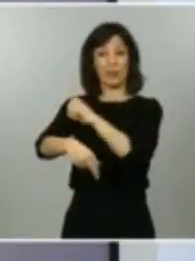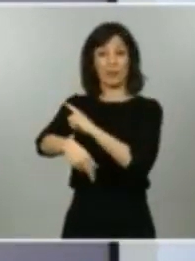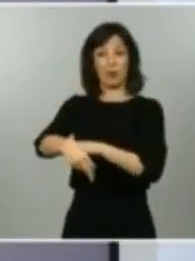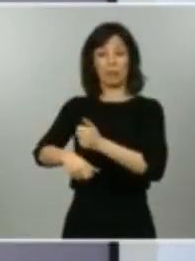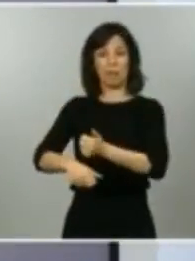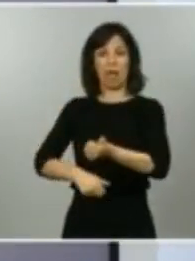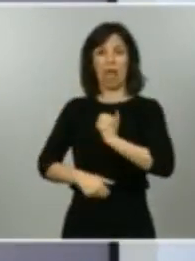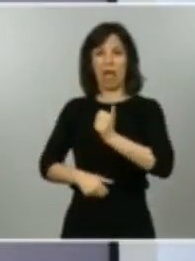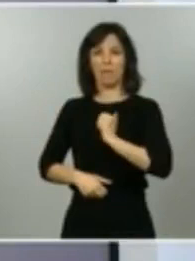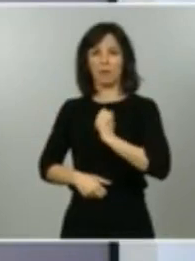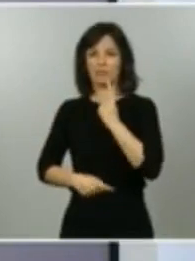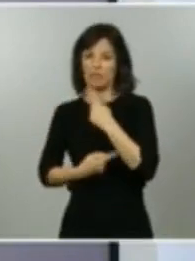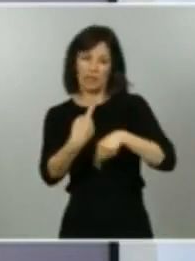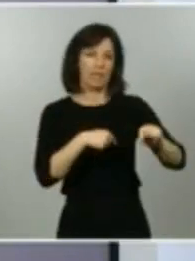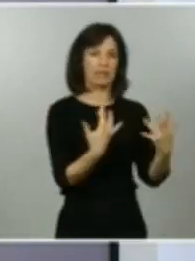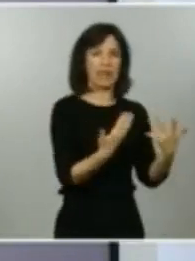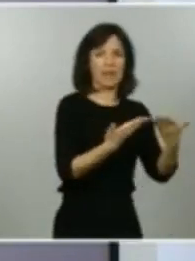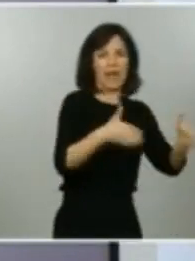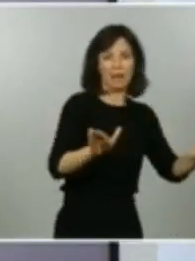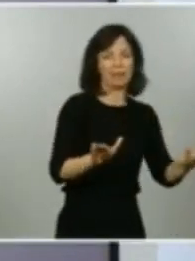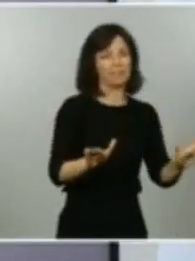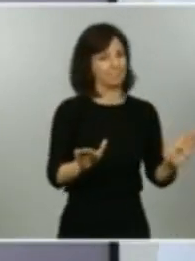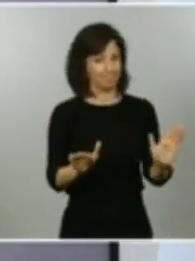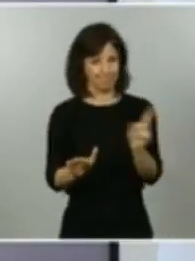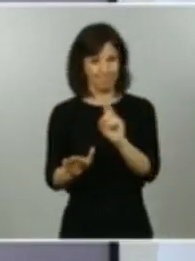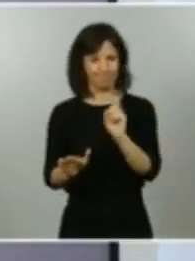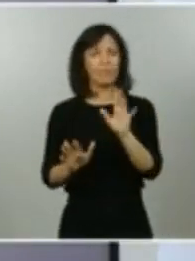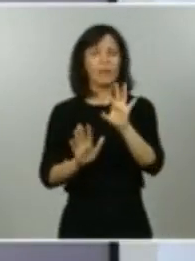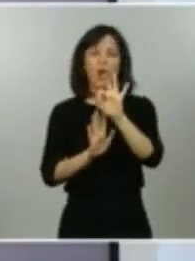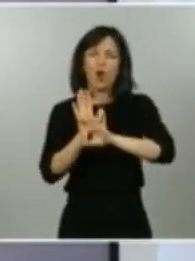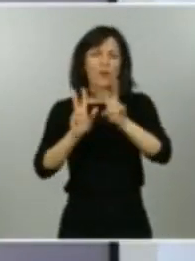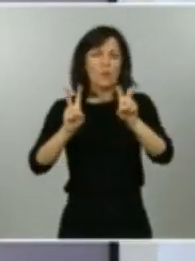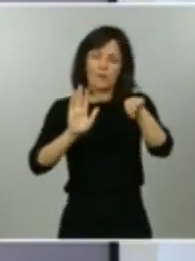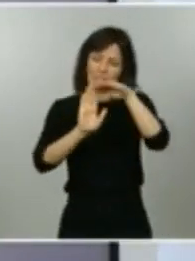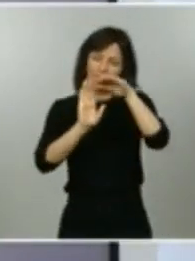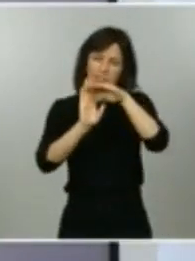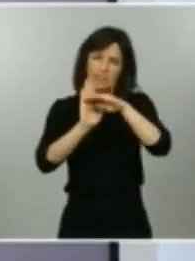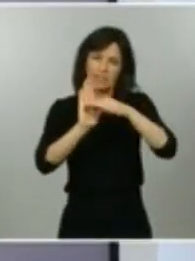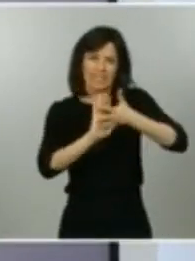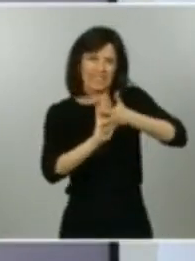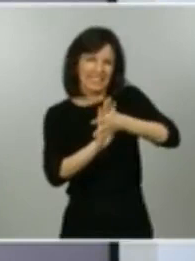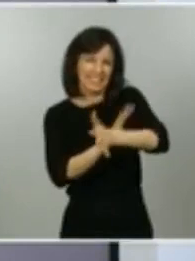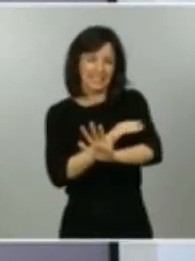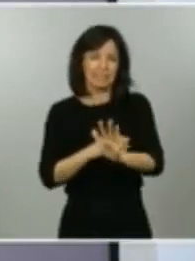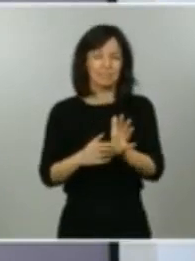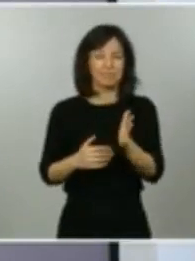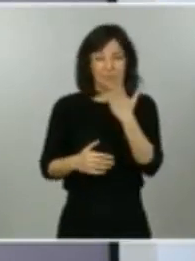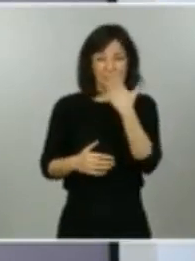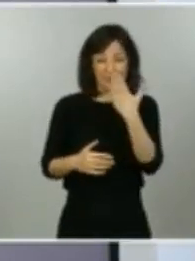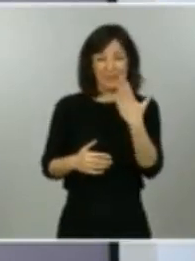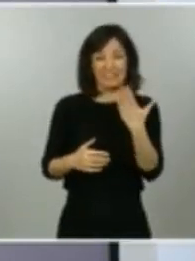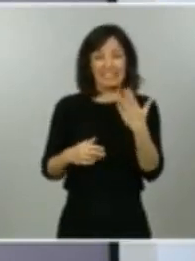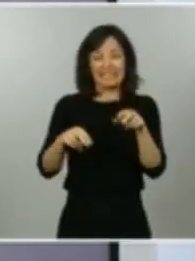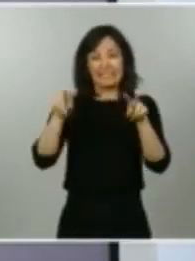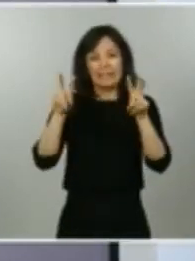una terraza. Todo esto va a quedar especificado en las nuevas órdenes. Si me permiten, son aspectos que yo obviamente oigo y